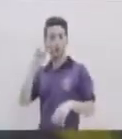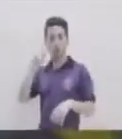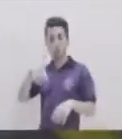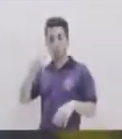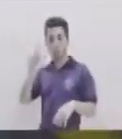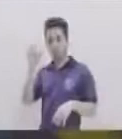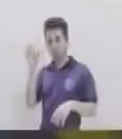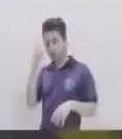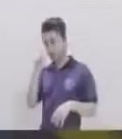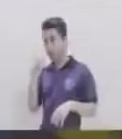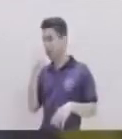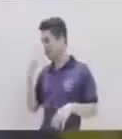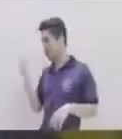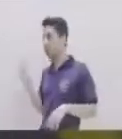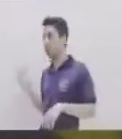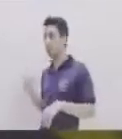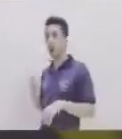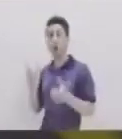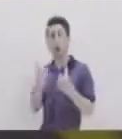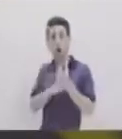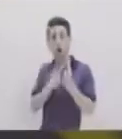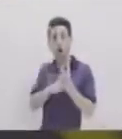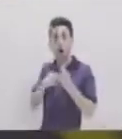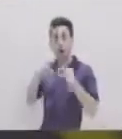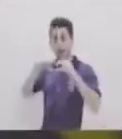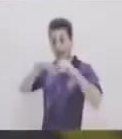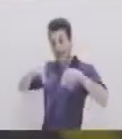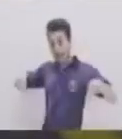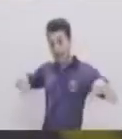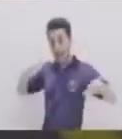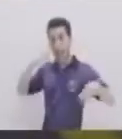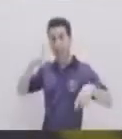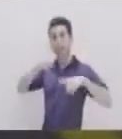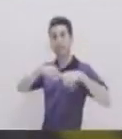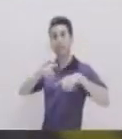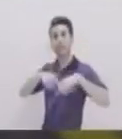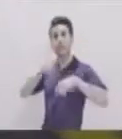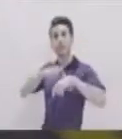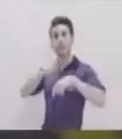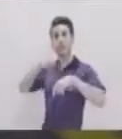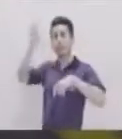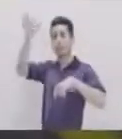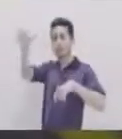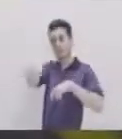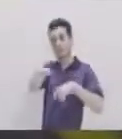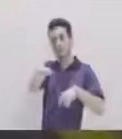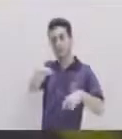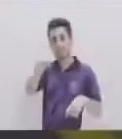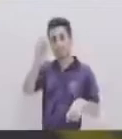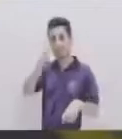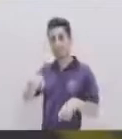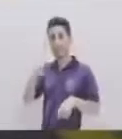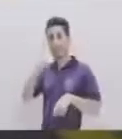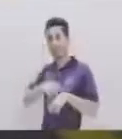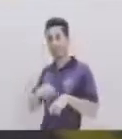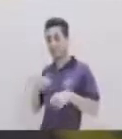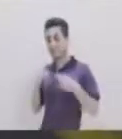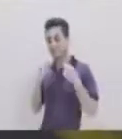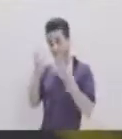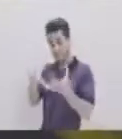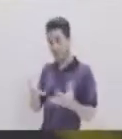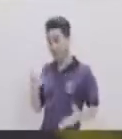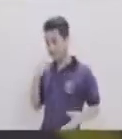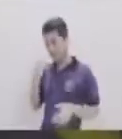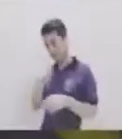ver que Solo teniendo Esta raíz Y midiendo En cuánto tiempo Va a detenerla Podemos ver Su tiempo de reacción Quiero hacer un truco